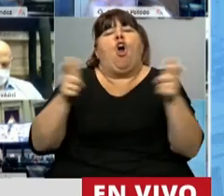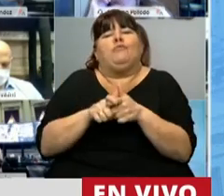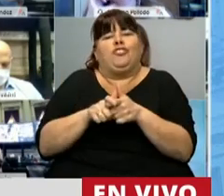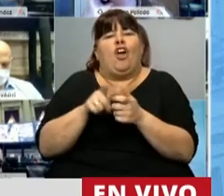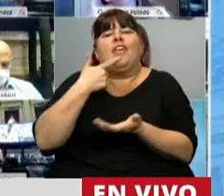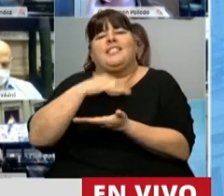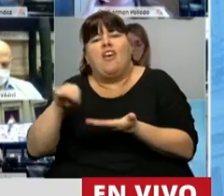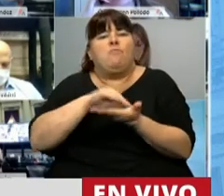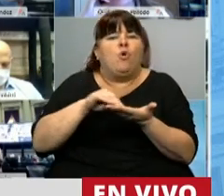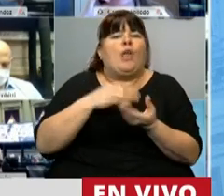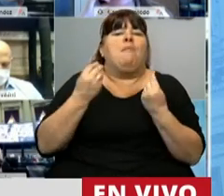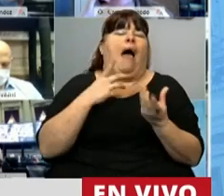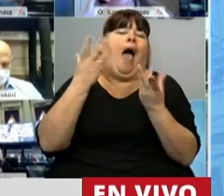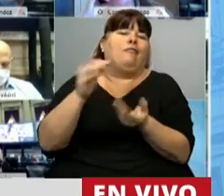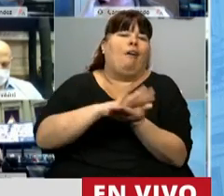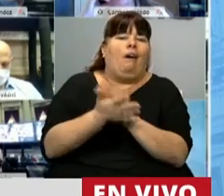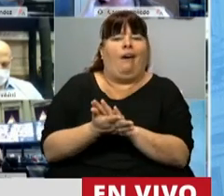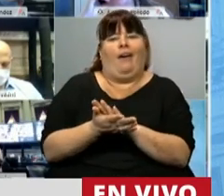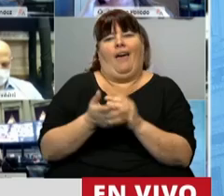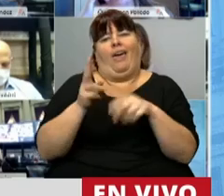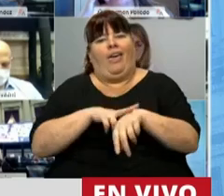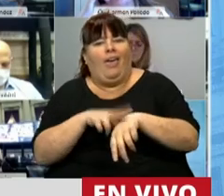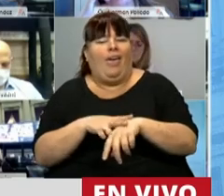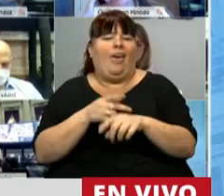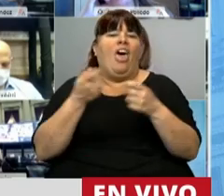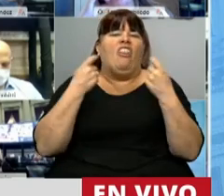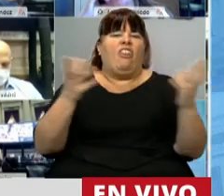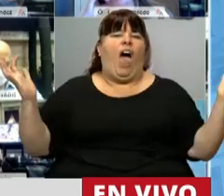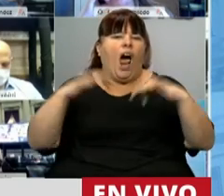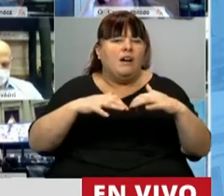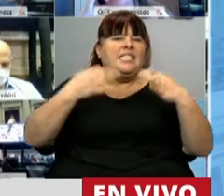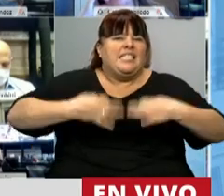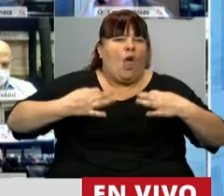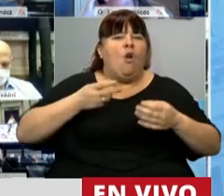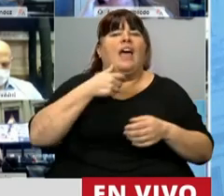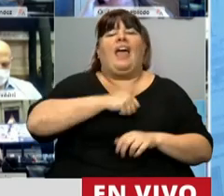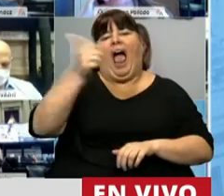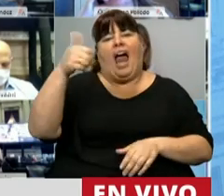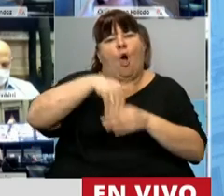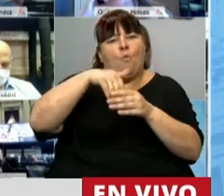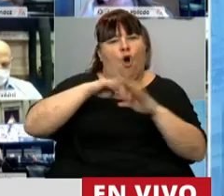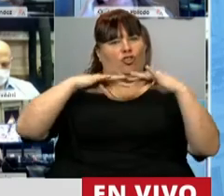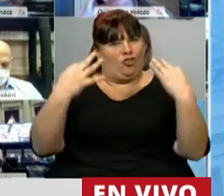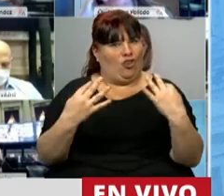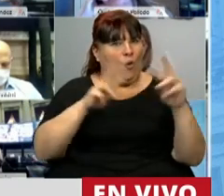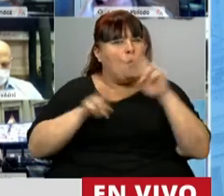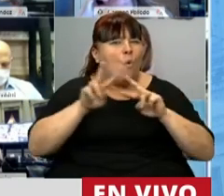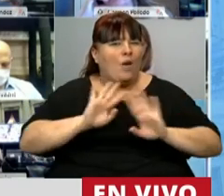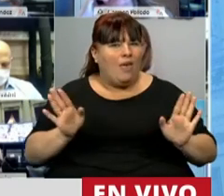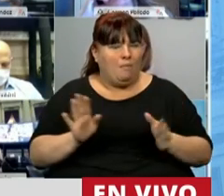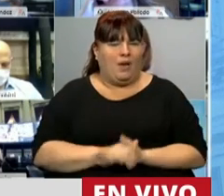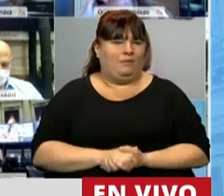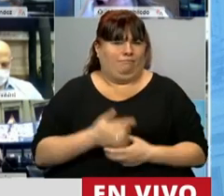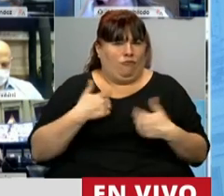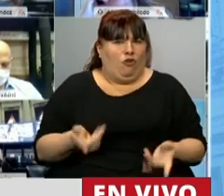bicameral para devolver favores, para garantizarse el quórum o para garantizarse los votos en el recinto, presidente. Es